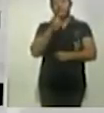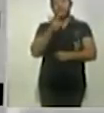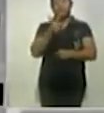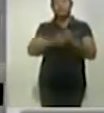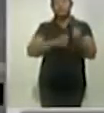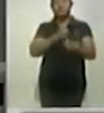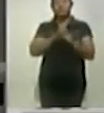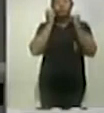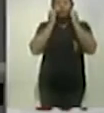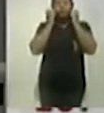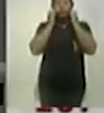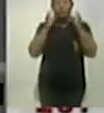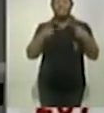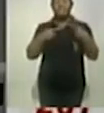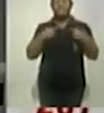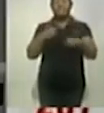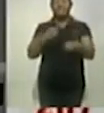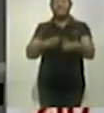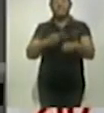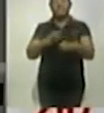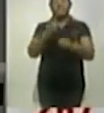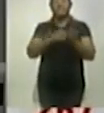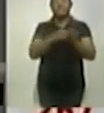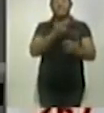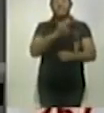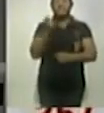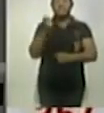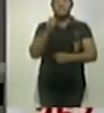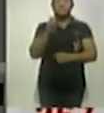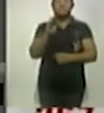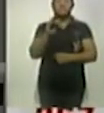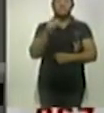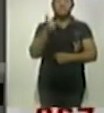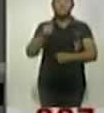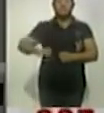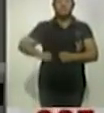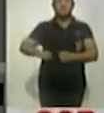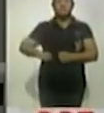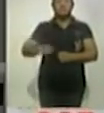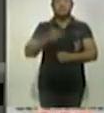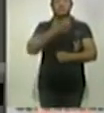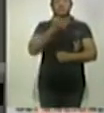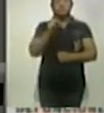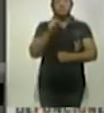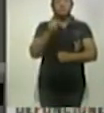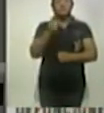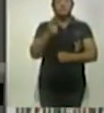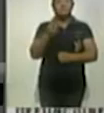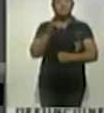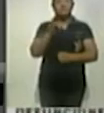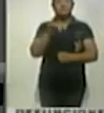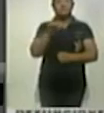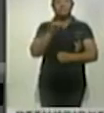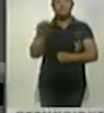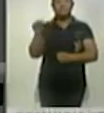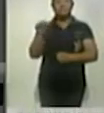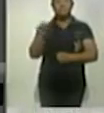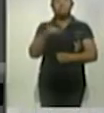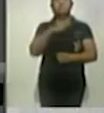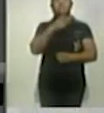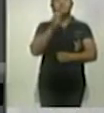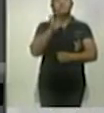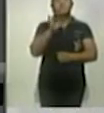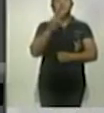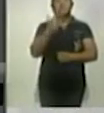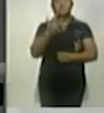Del total de casos positivos, mil ciento noventa y seis se han registrado en la CESA, quinientos sesenta y uno en el IMSS y doscientos cuarenta y